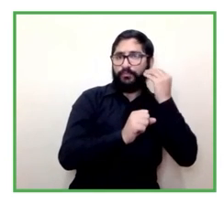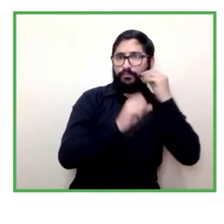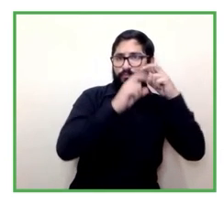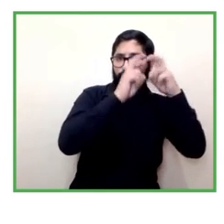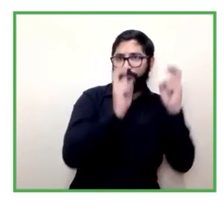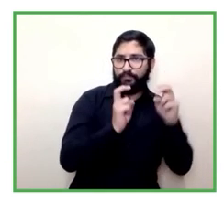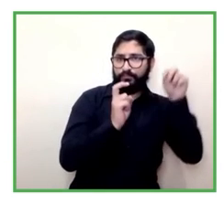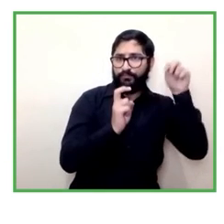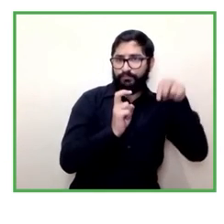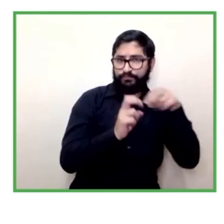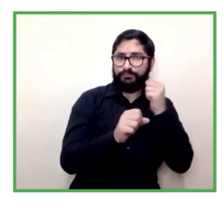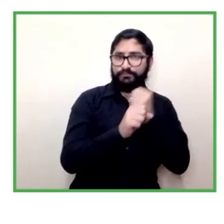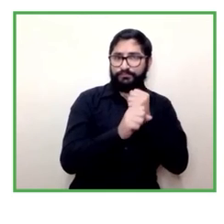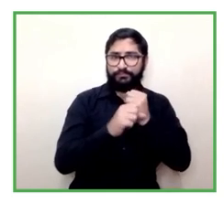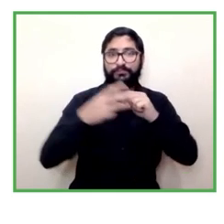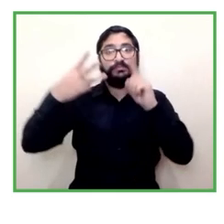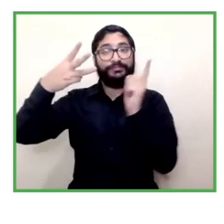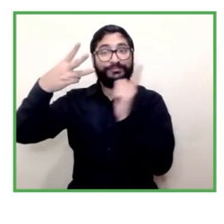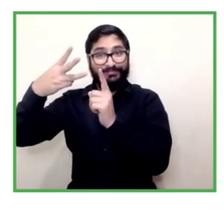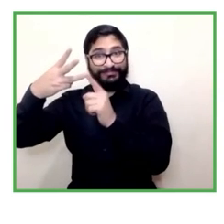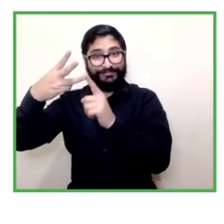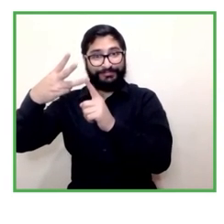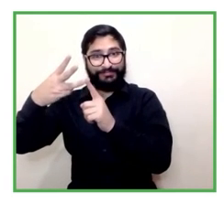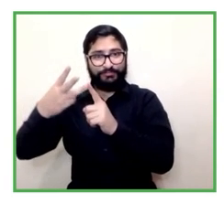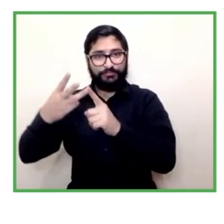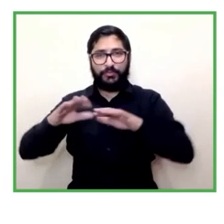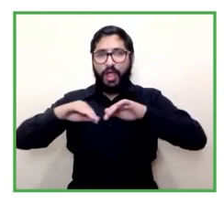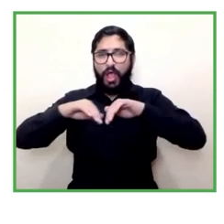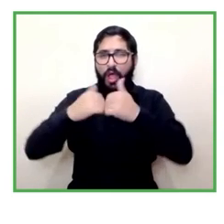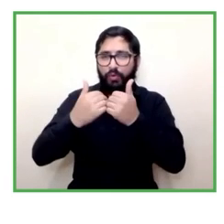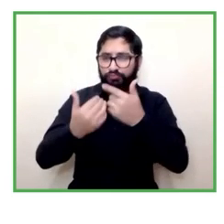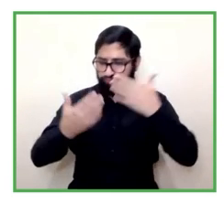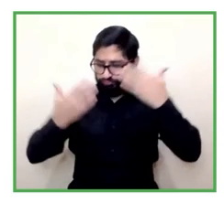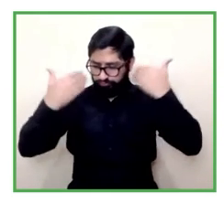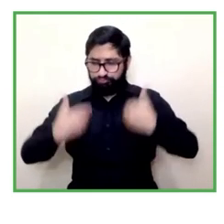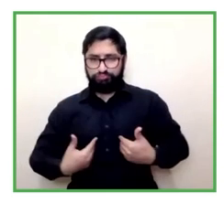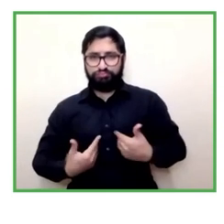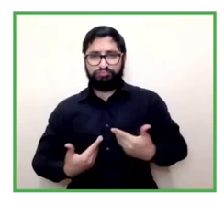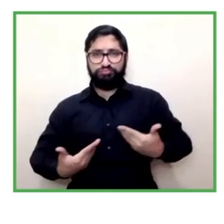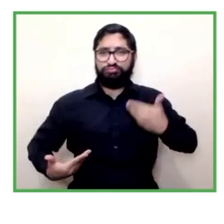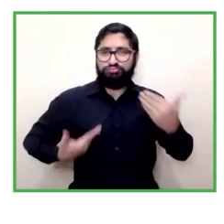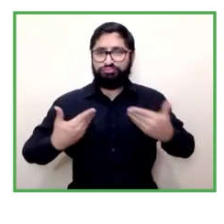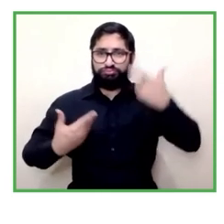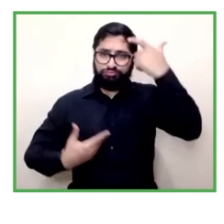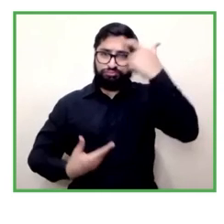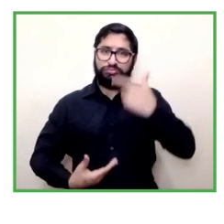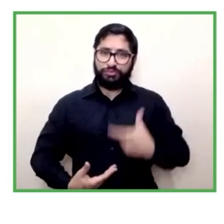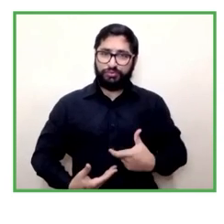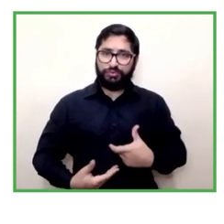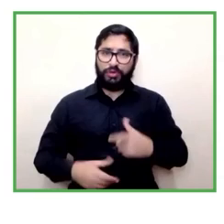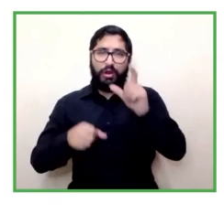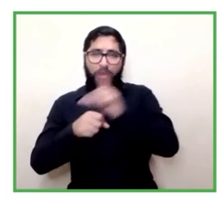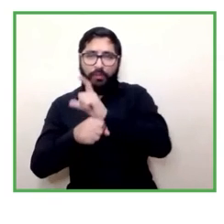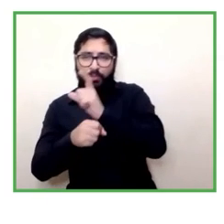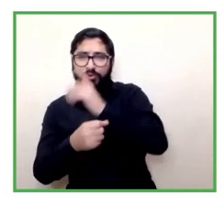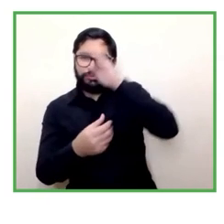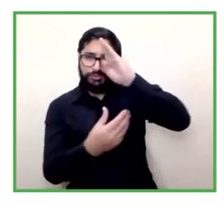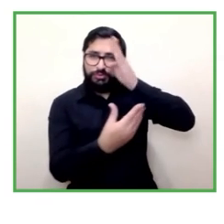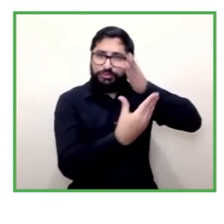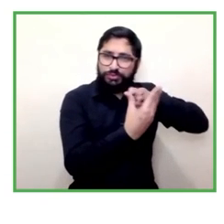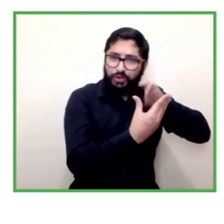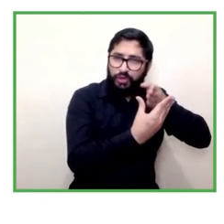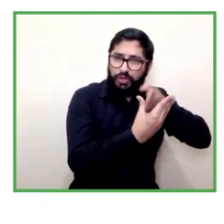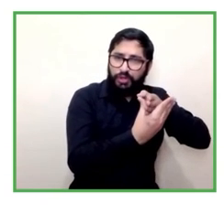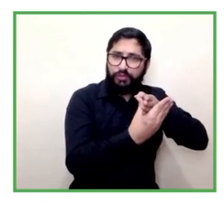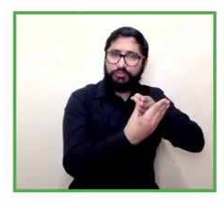laboral quien analiza cuáles son las formaciones que ya no están generando empleo entonces no podemos seguir generando esas